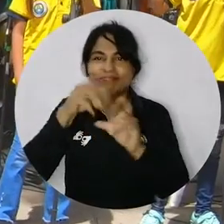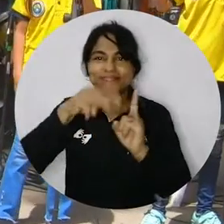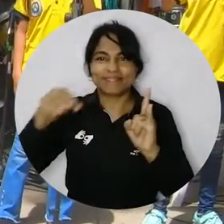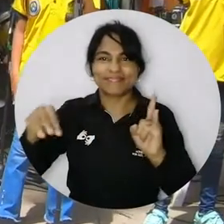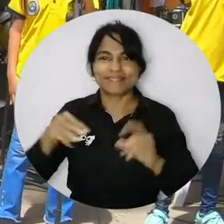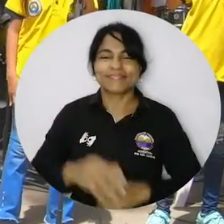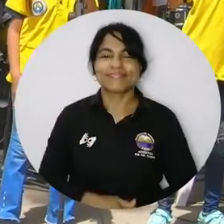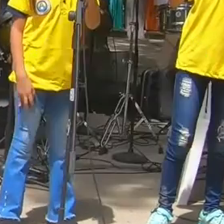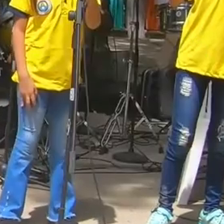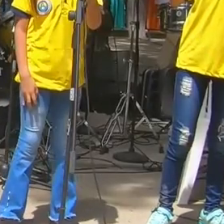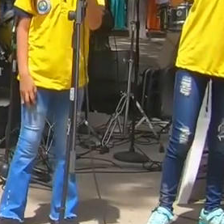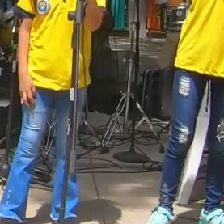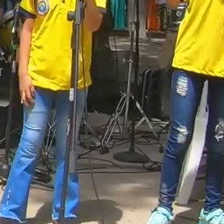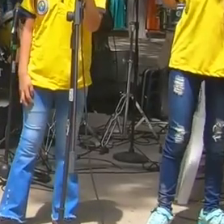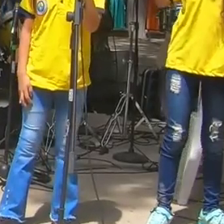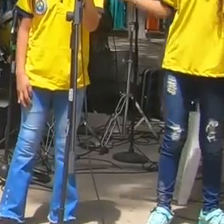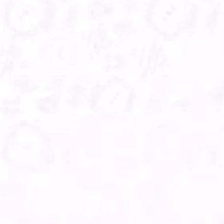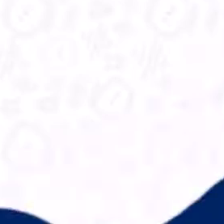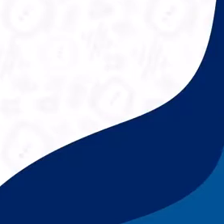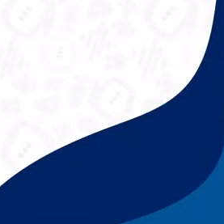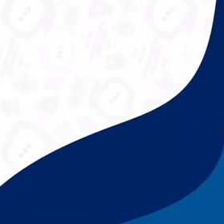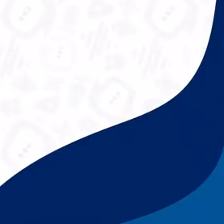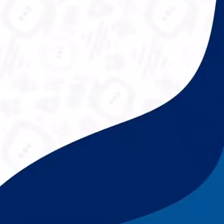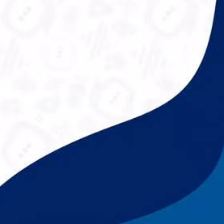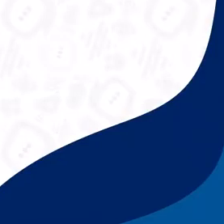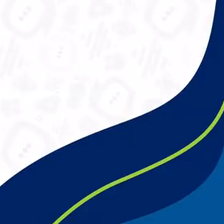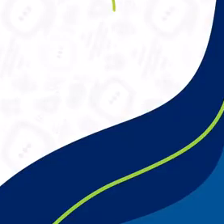en todos los miembros de la comunidad universitaria.